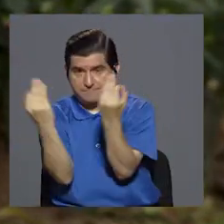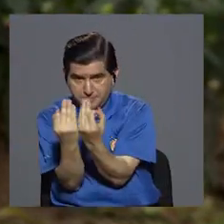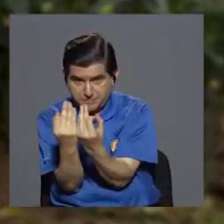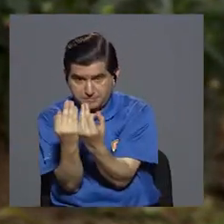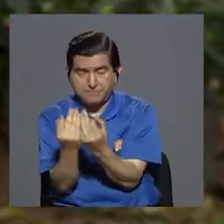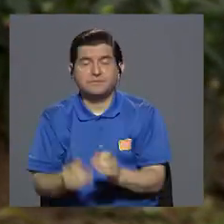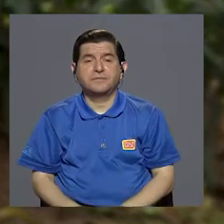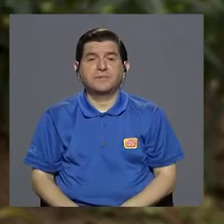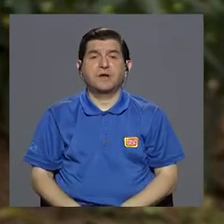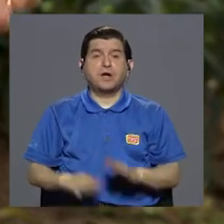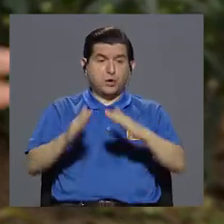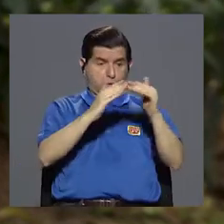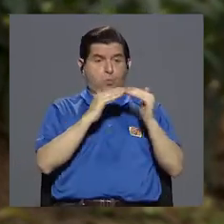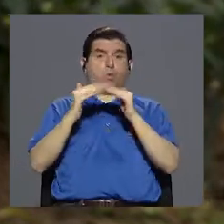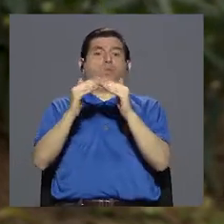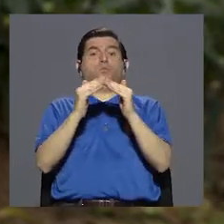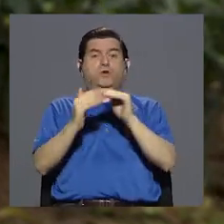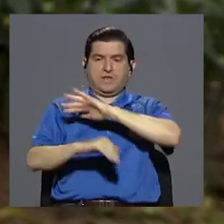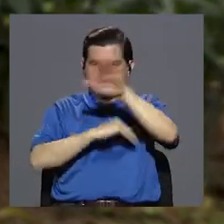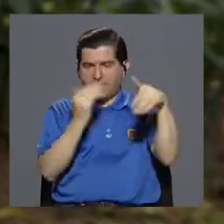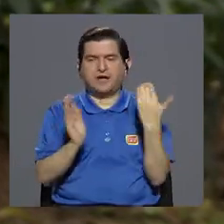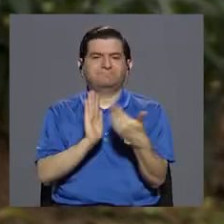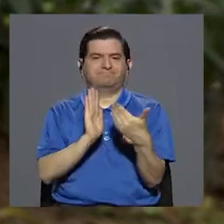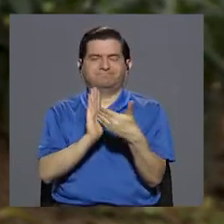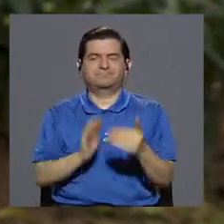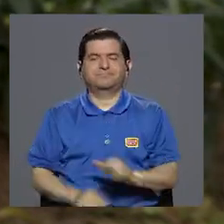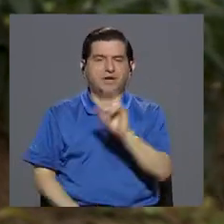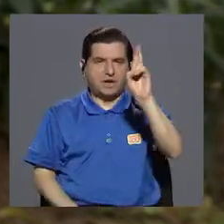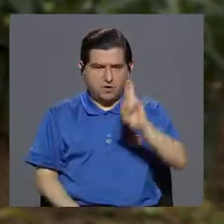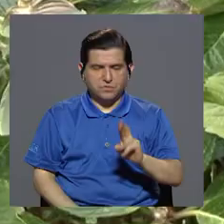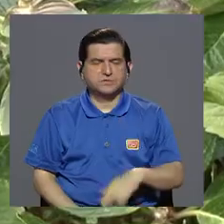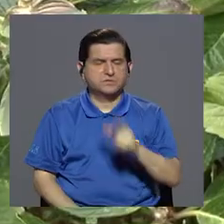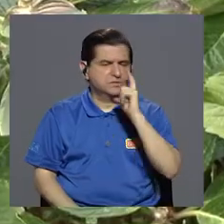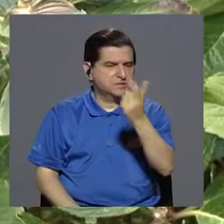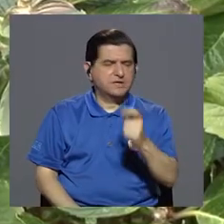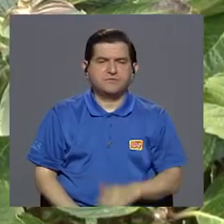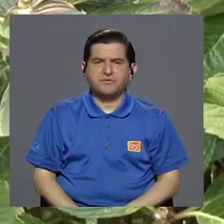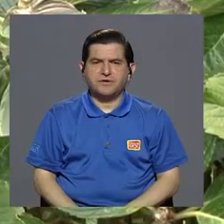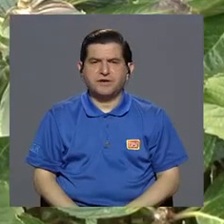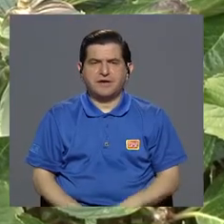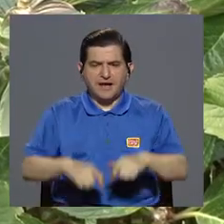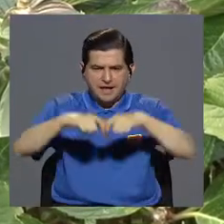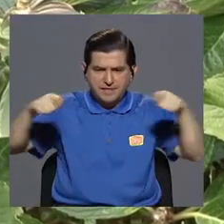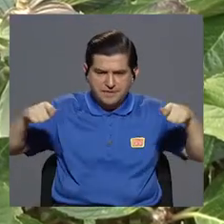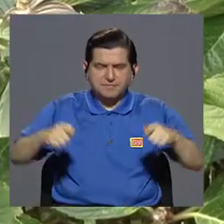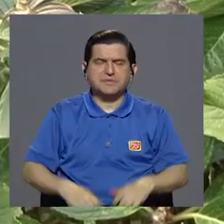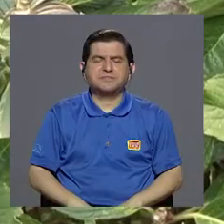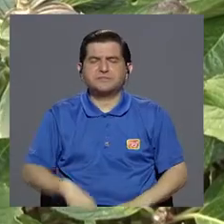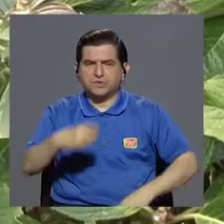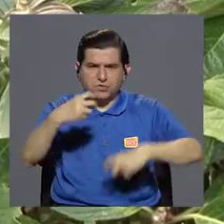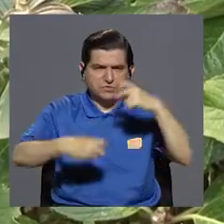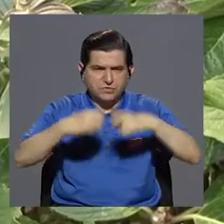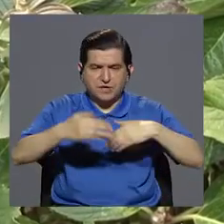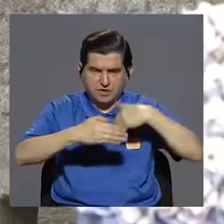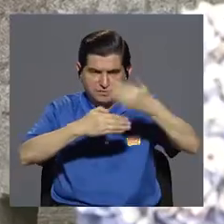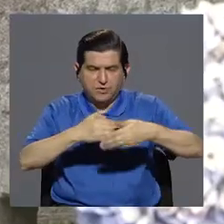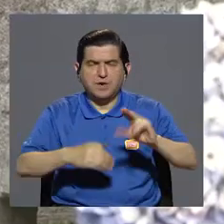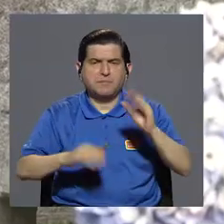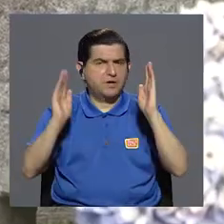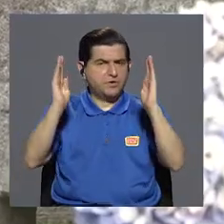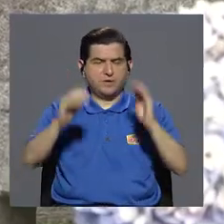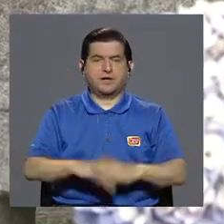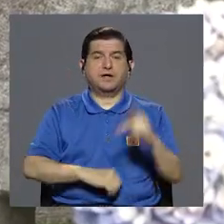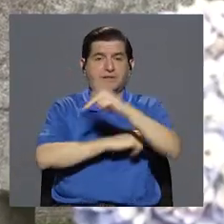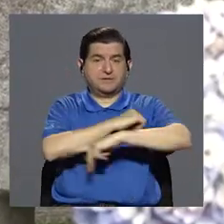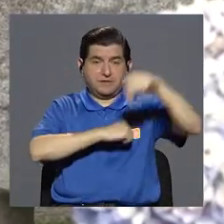su familia inmediata, afecta a su comunidad. En Costa Rica afortunadamente la magnitud del problema, de las secuelas de este problema no